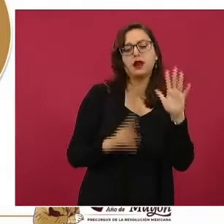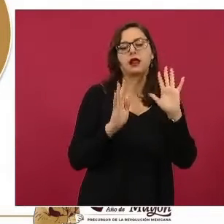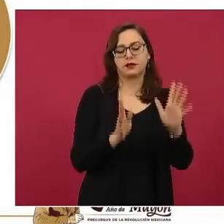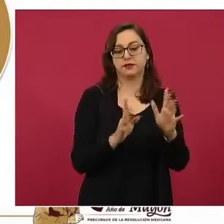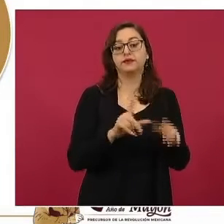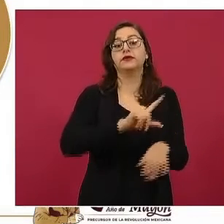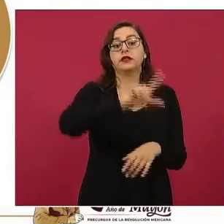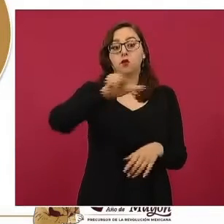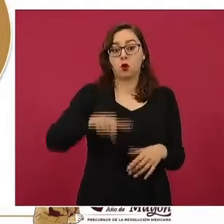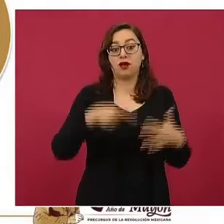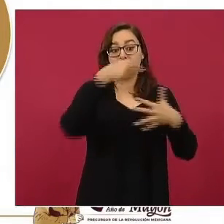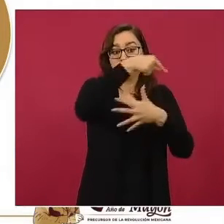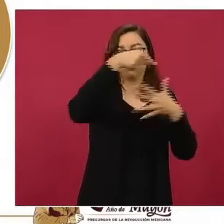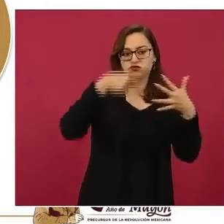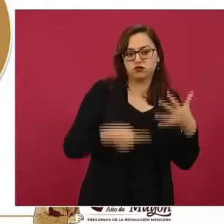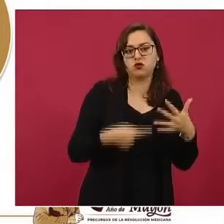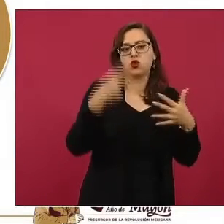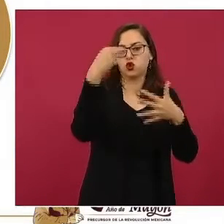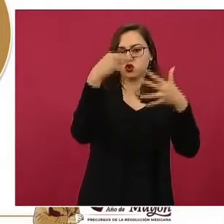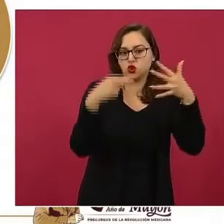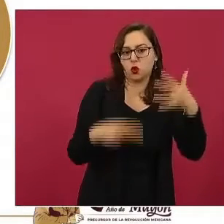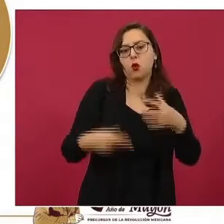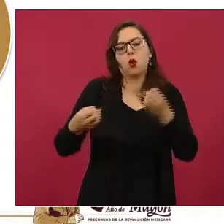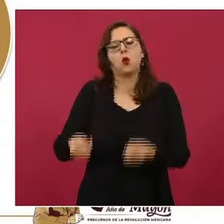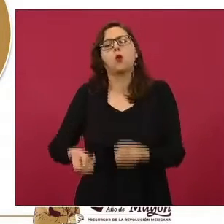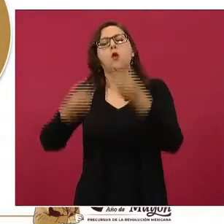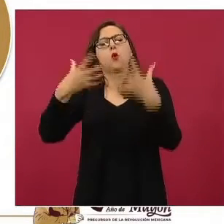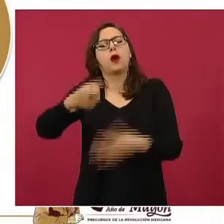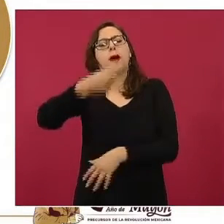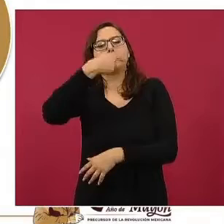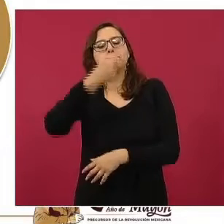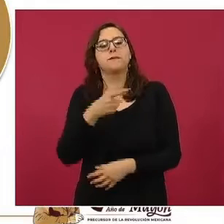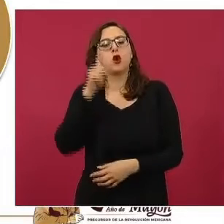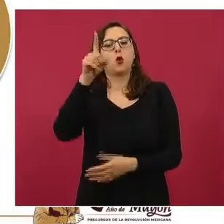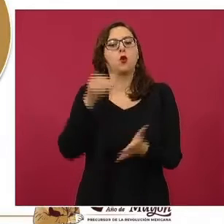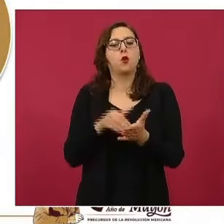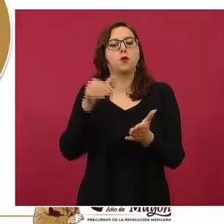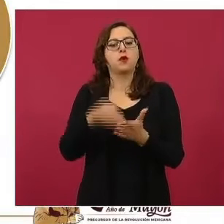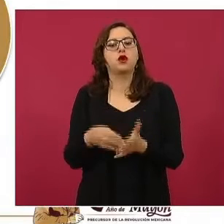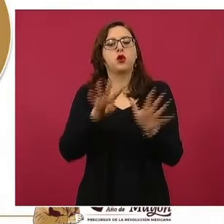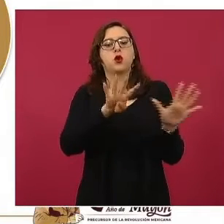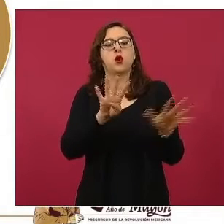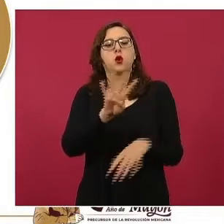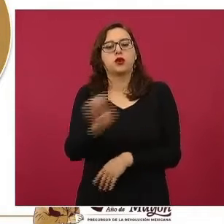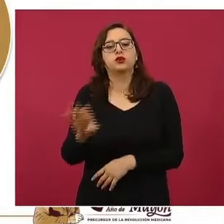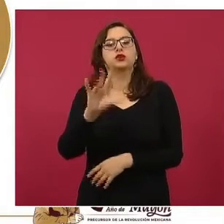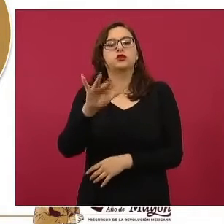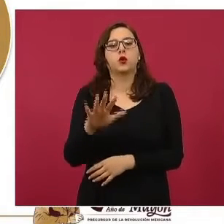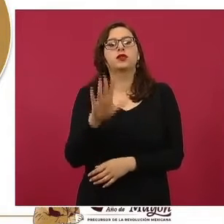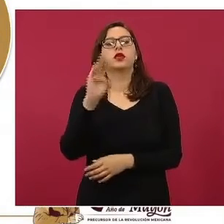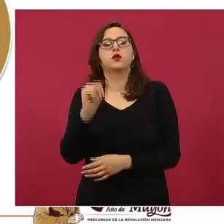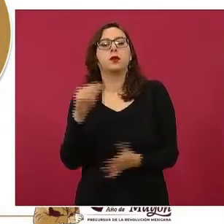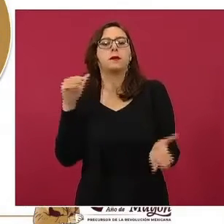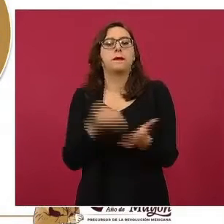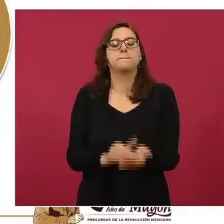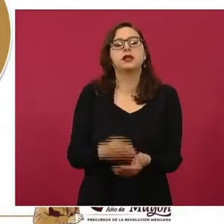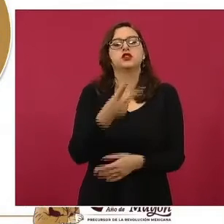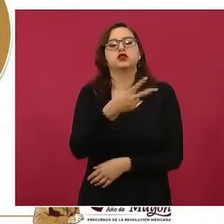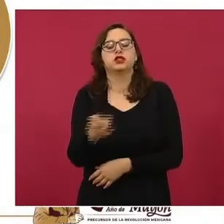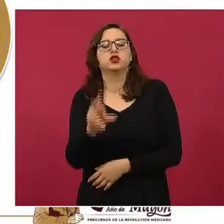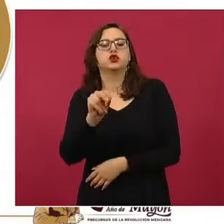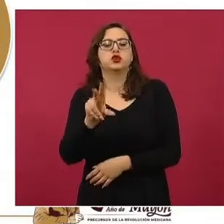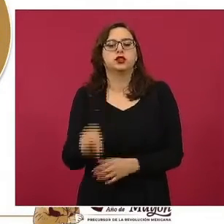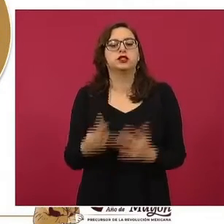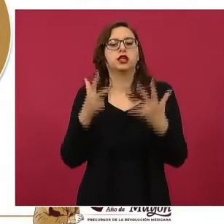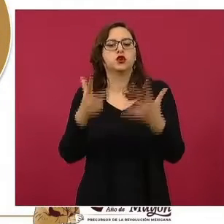doscientas ochenta y ocho mil ochocientos dieciocho piezas y que se han distribuido quinientas ochenta